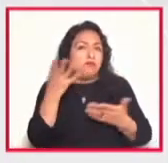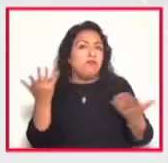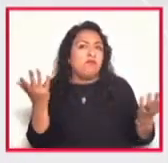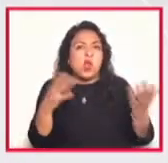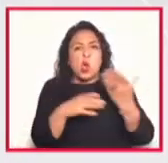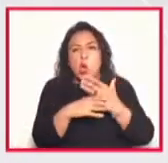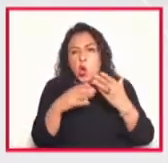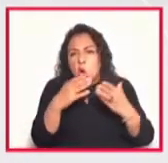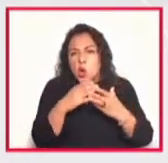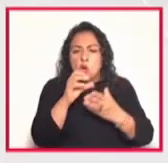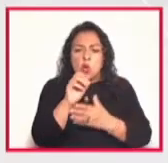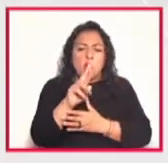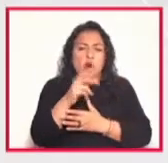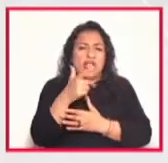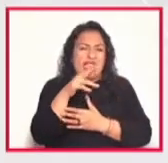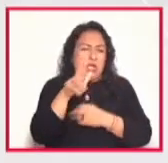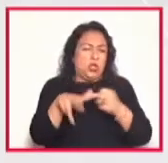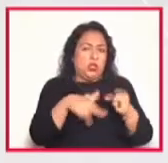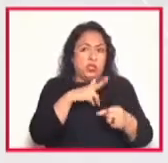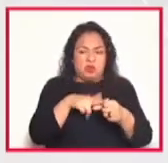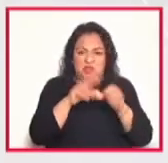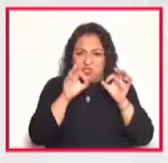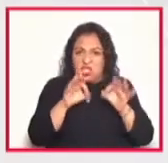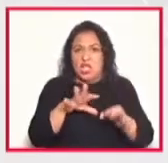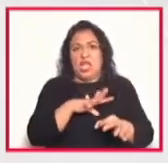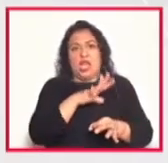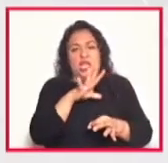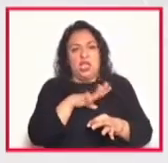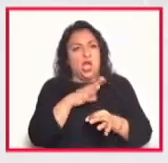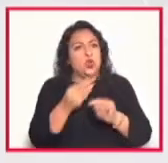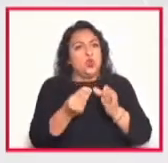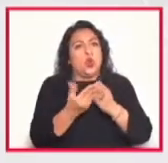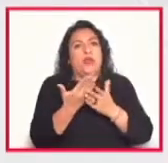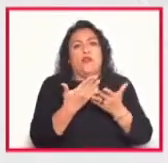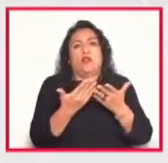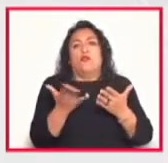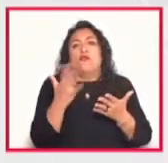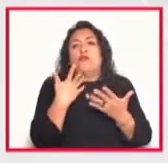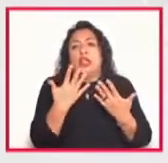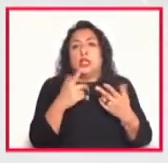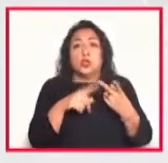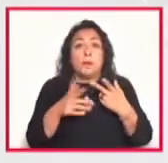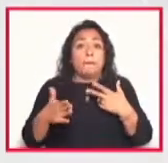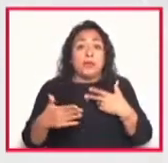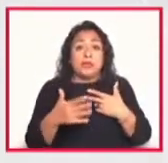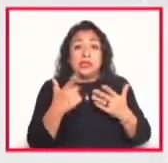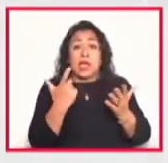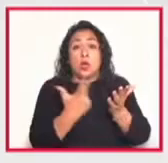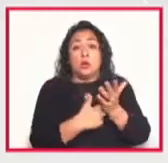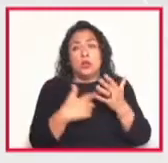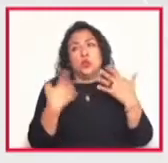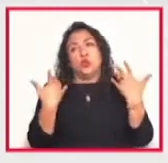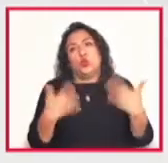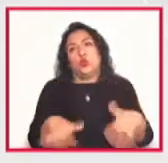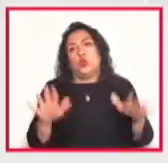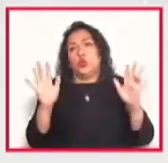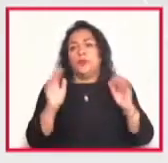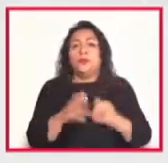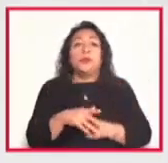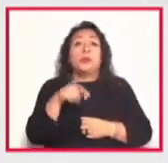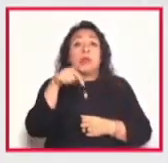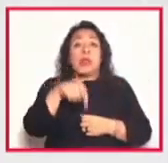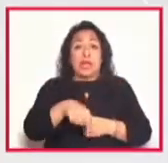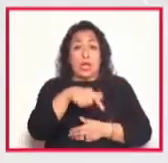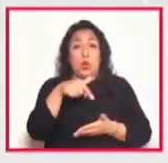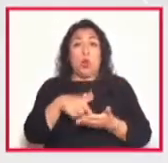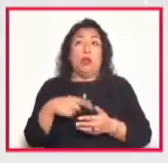orgánicos de muy buena calidad frescos y de pescados y mariscos ni se diga no en este lugar que celebra